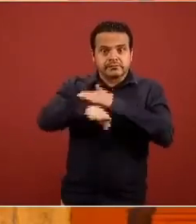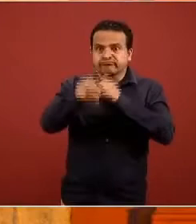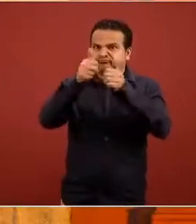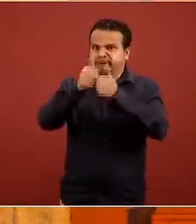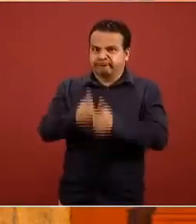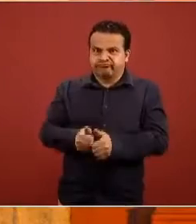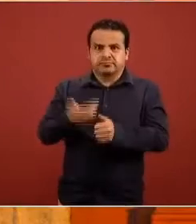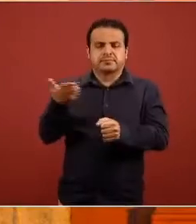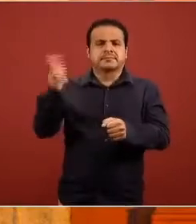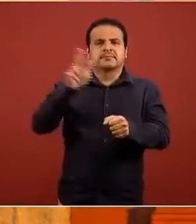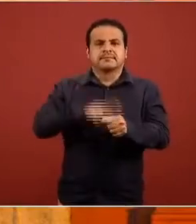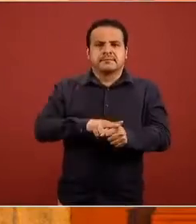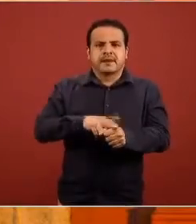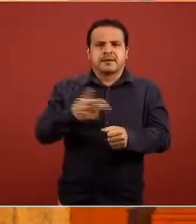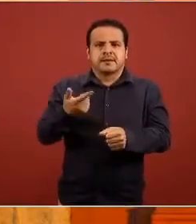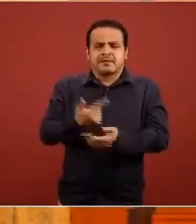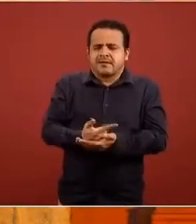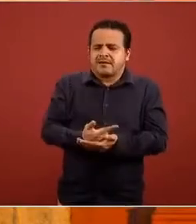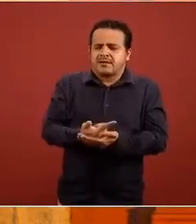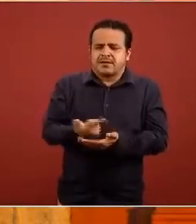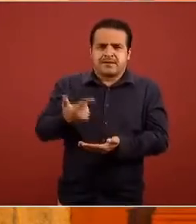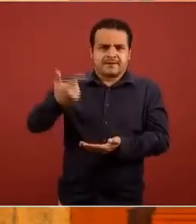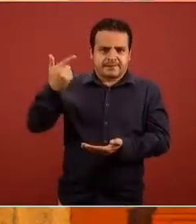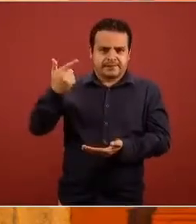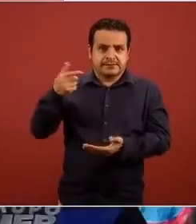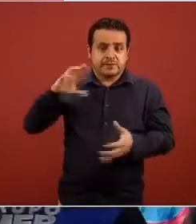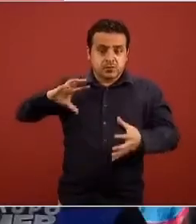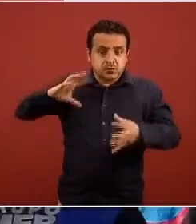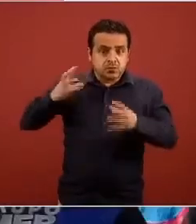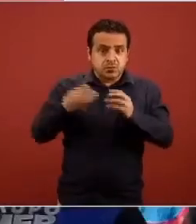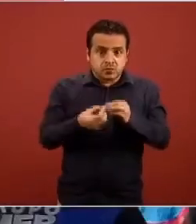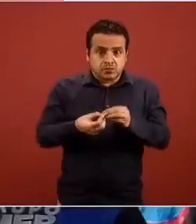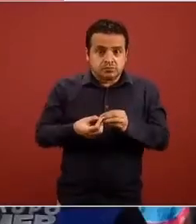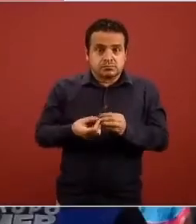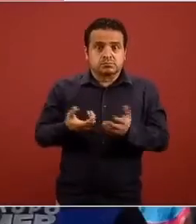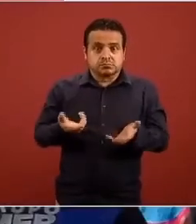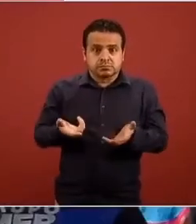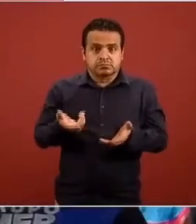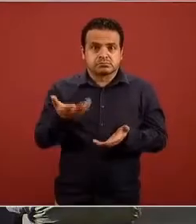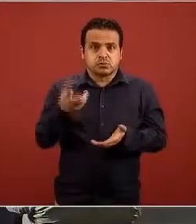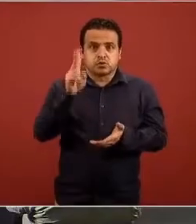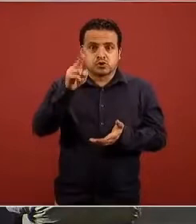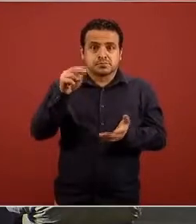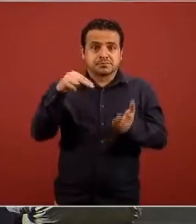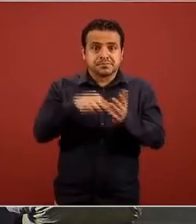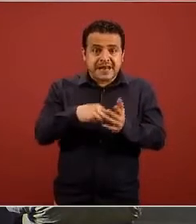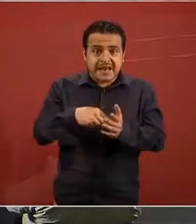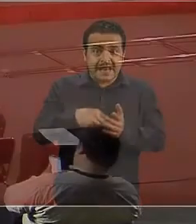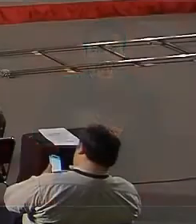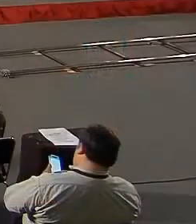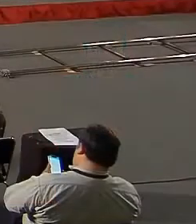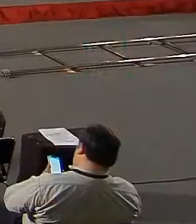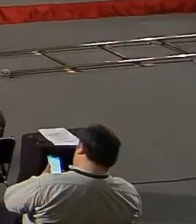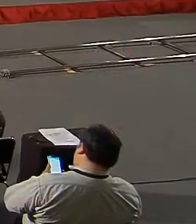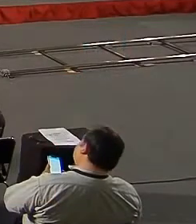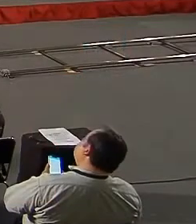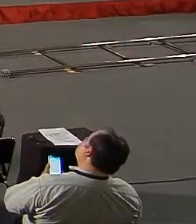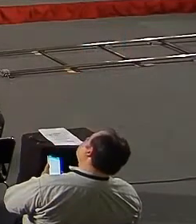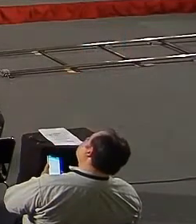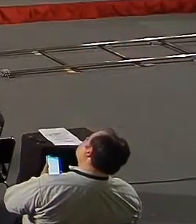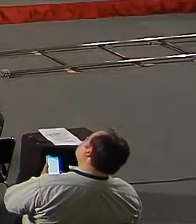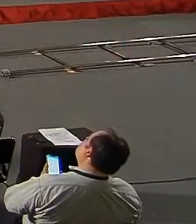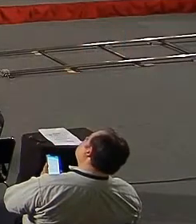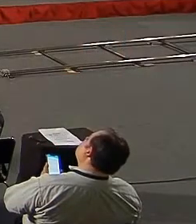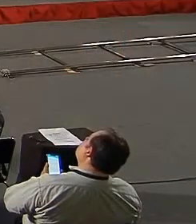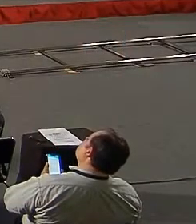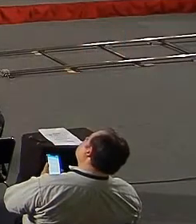hospitalizados graves acumulados que para el día de hoy también están alrededor de los 2 mil 800 casos y luego también tenemos